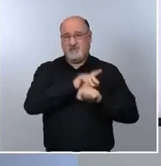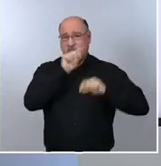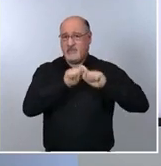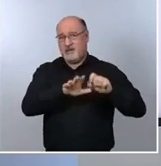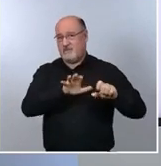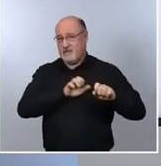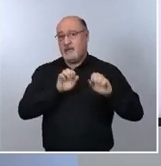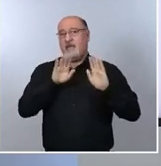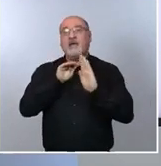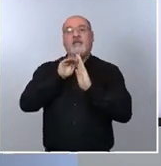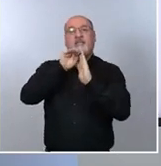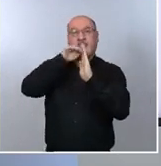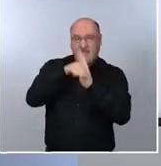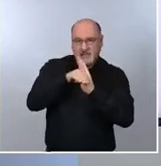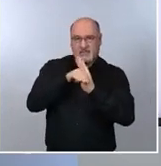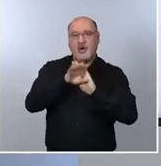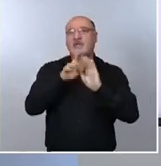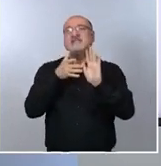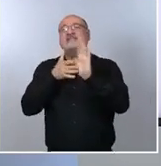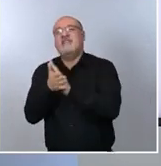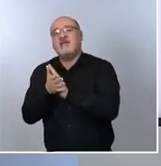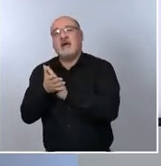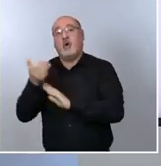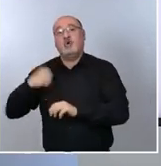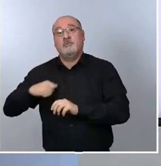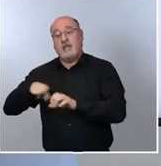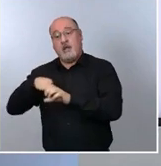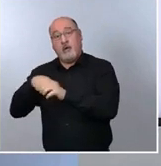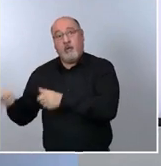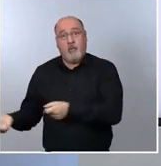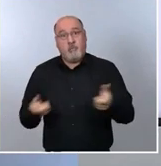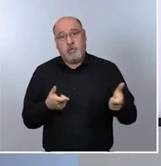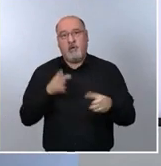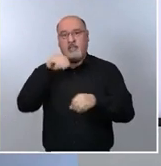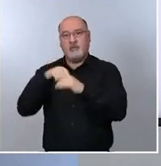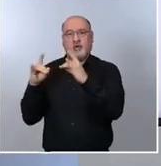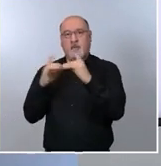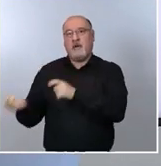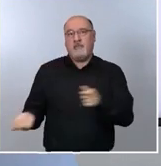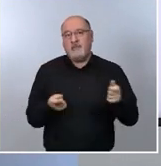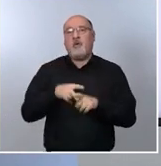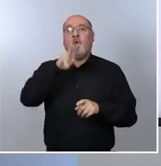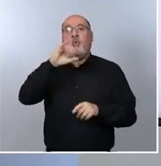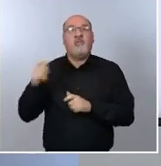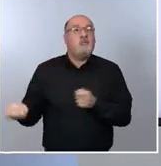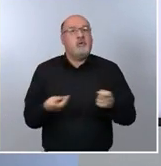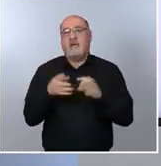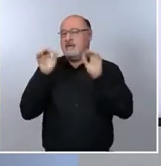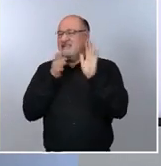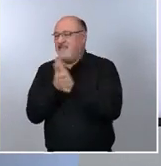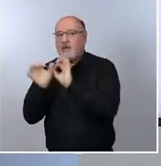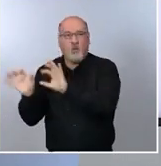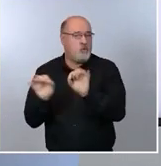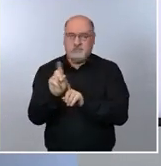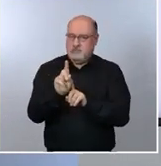mismo que el descenso en la ocupación de camas hospitalarias o en ocupación de camas de UCI. La presión hospitalaria